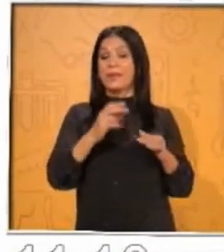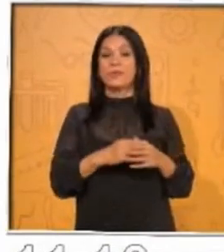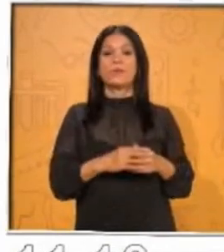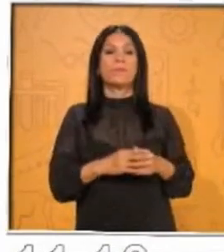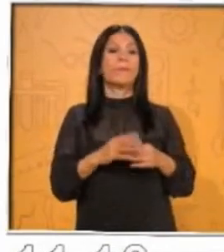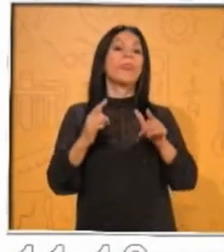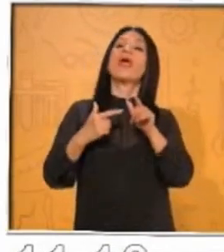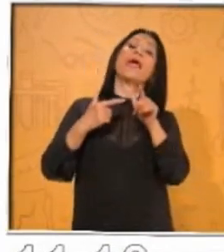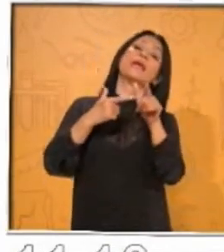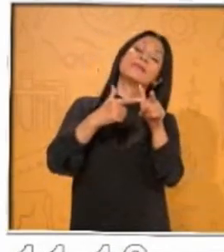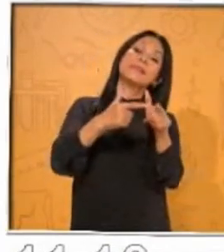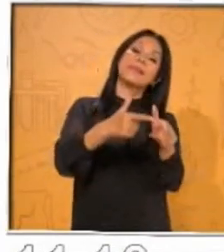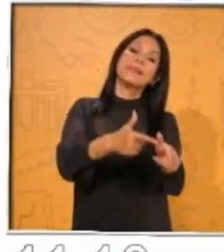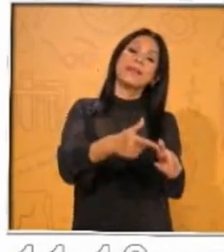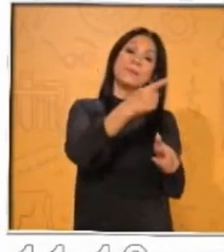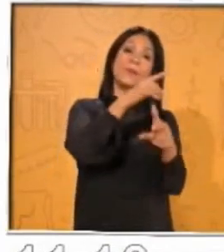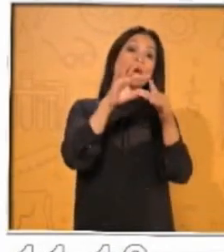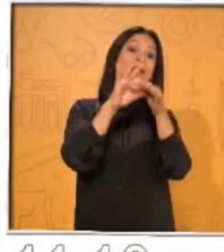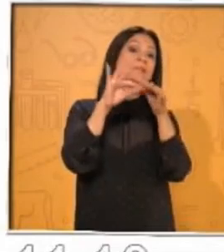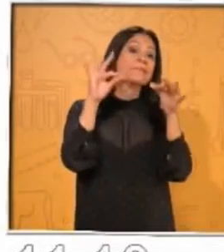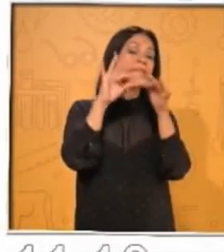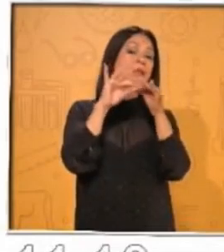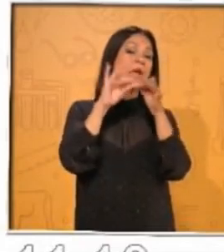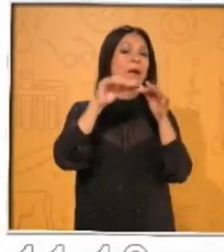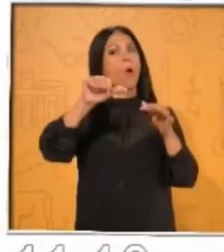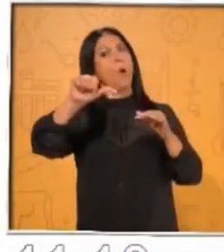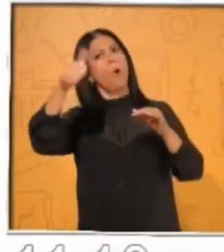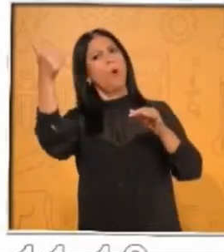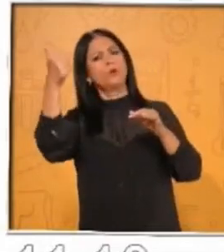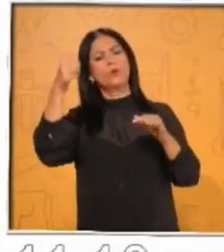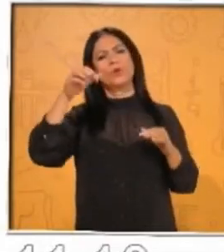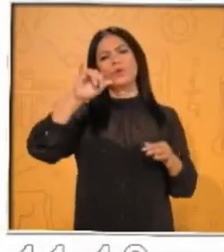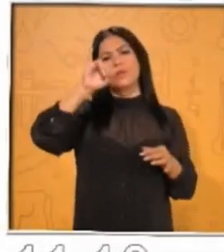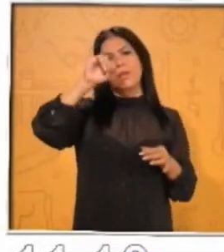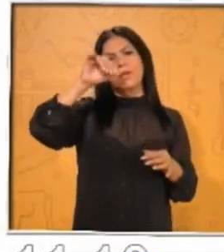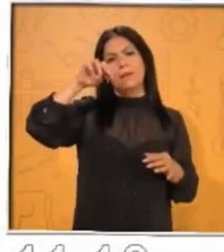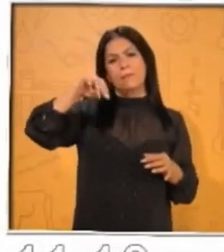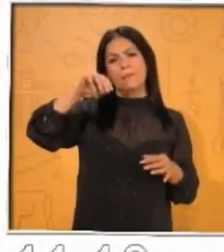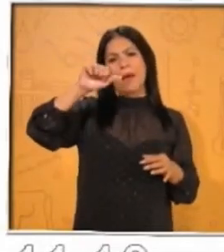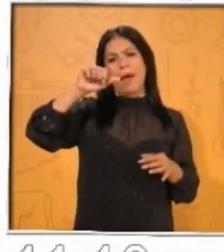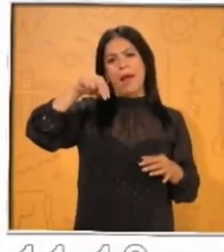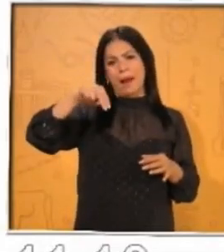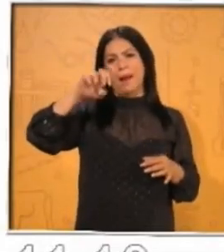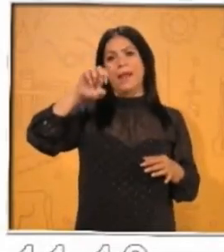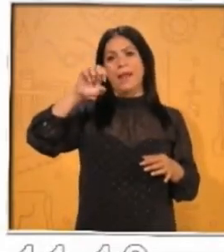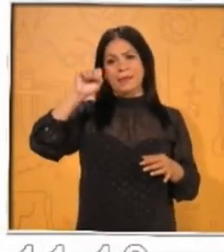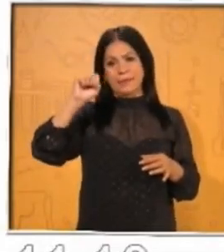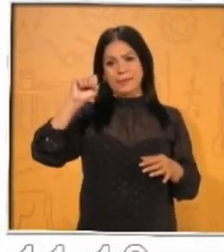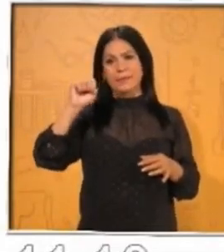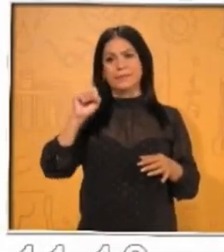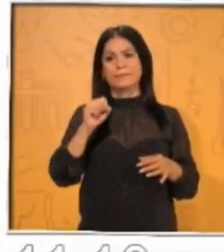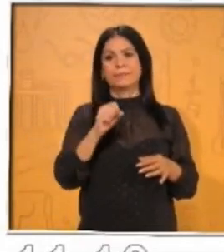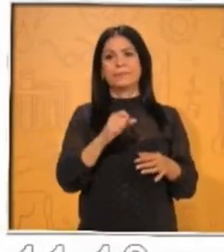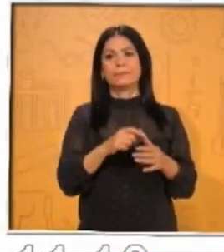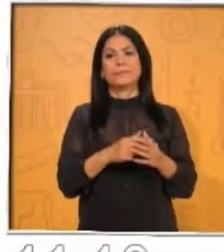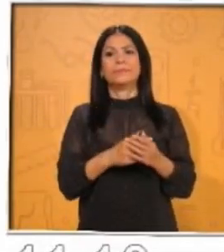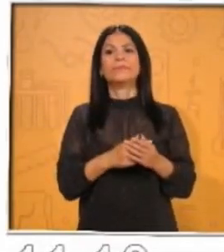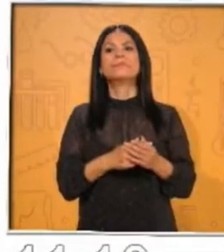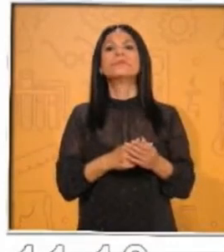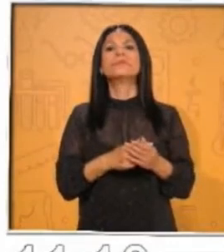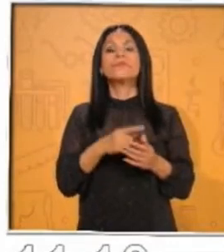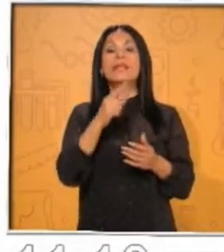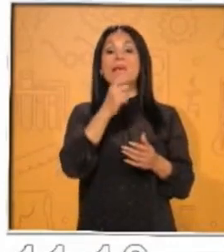continuación, yo te voy a explicar sobre los imanes artificiales. Y estos son que